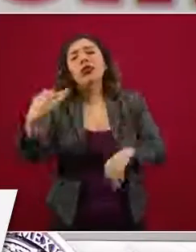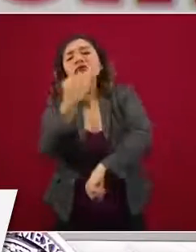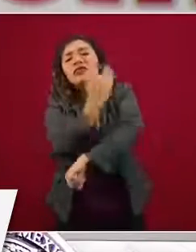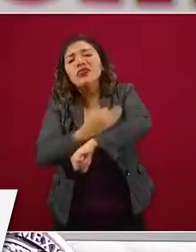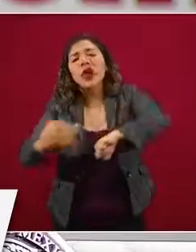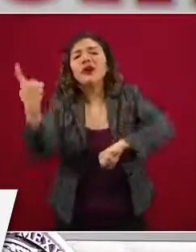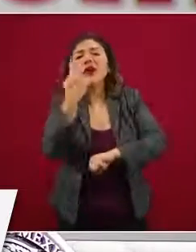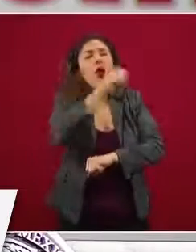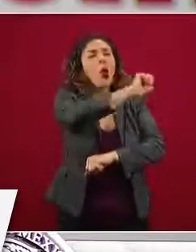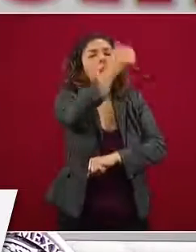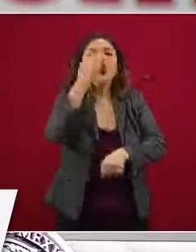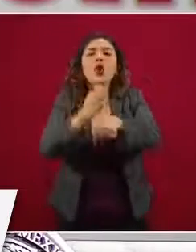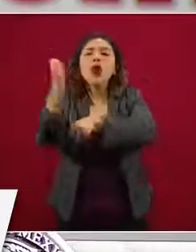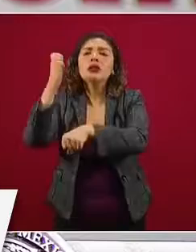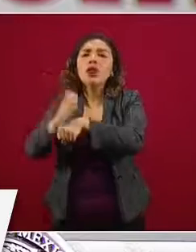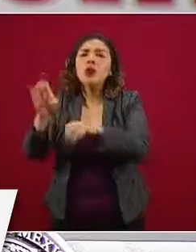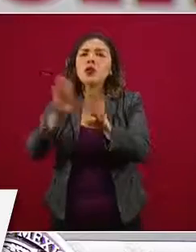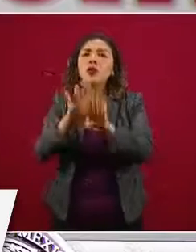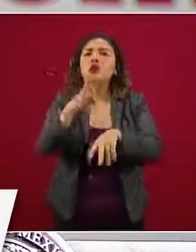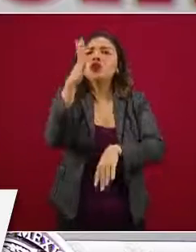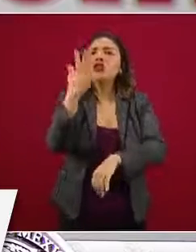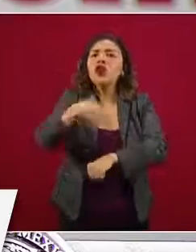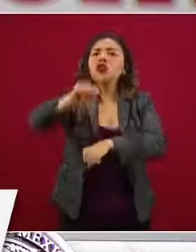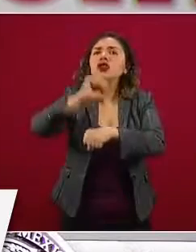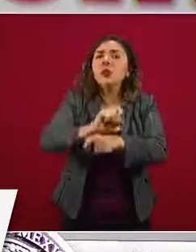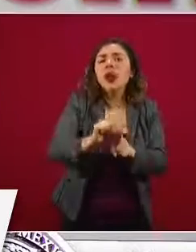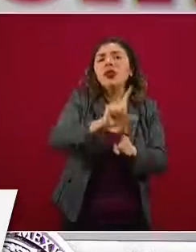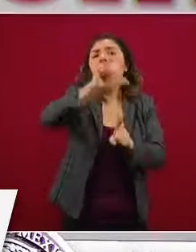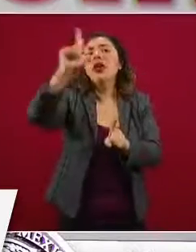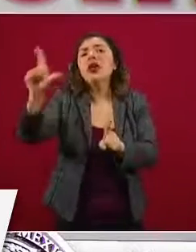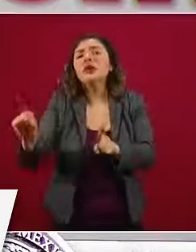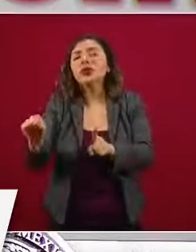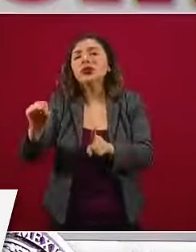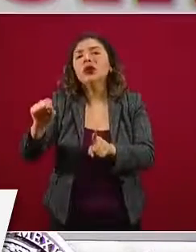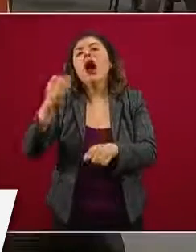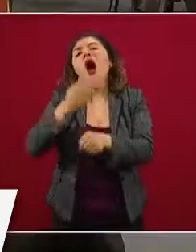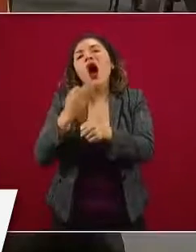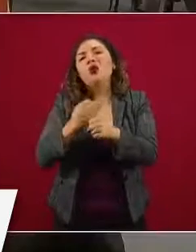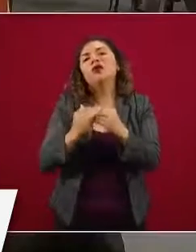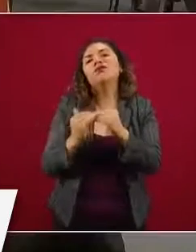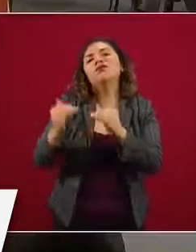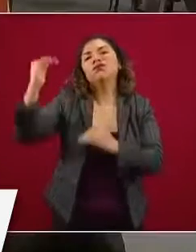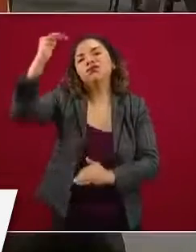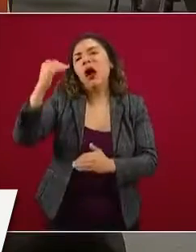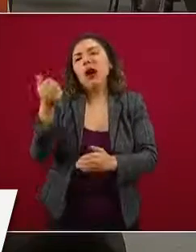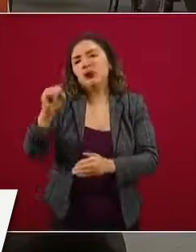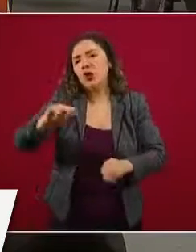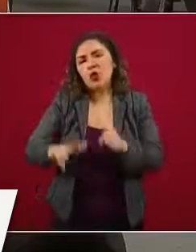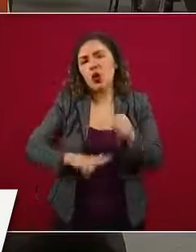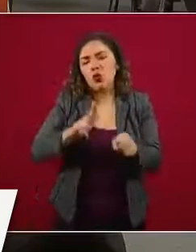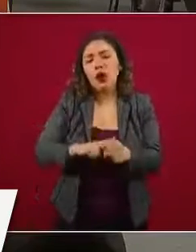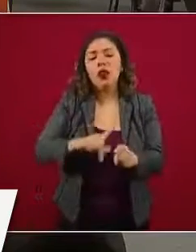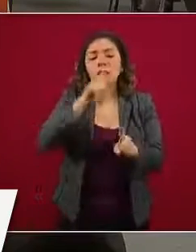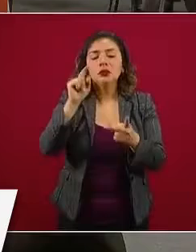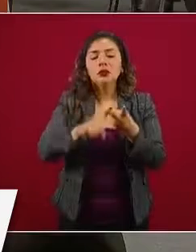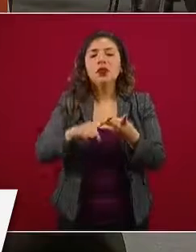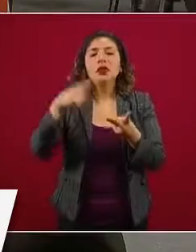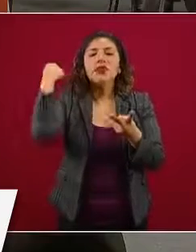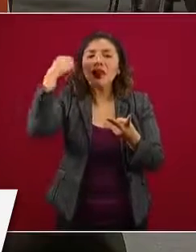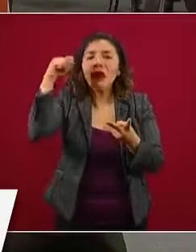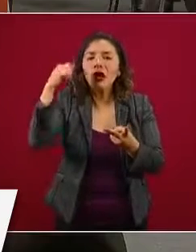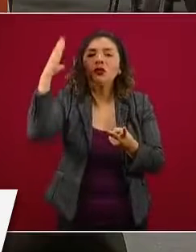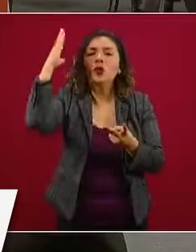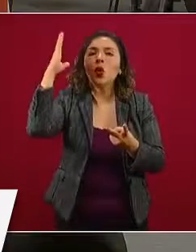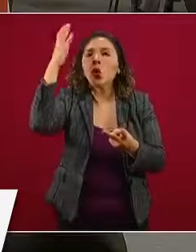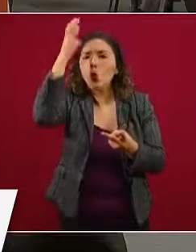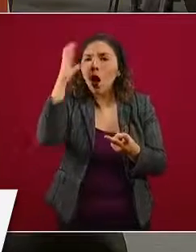el resto de las entidades federativas, cerca de cinco semanas posterior a otras entidades. Sigue Tabasco, Coahuila, Veracruz y